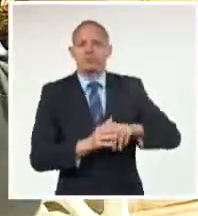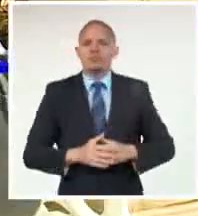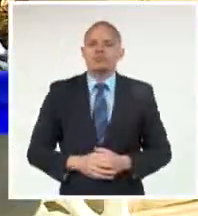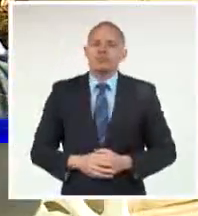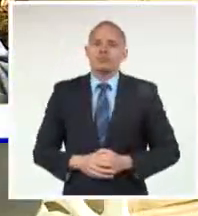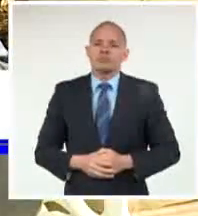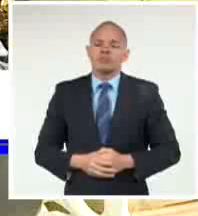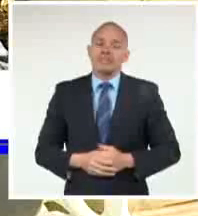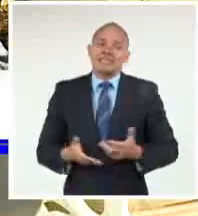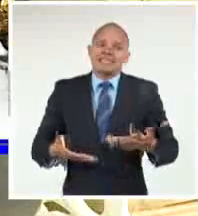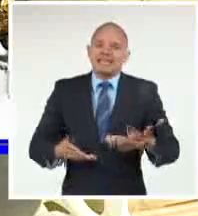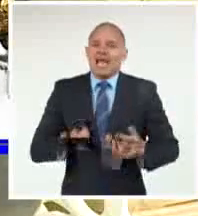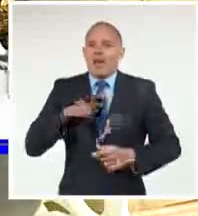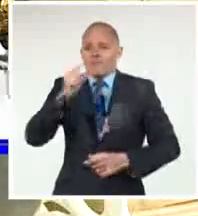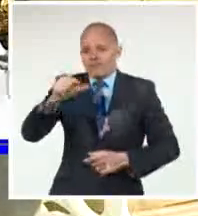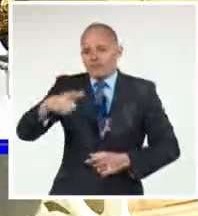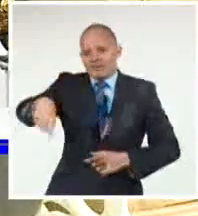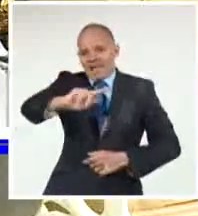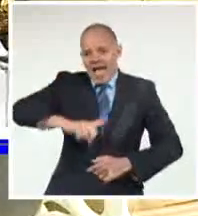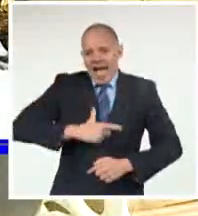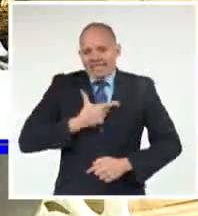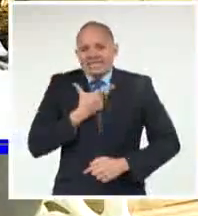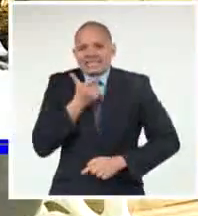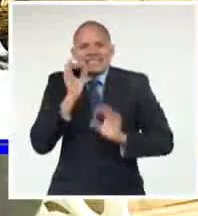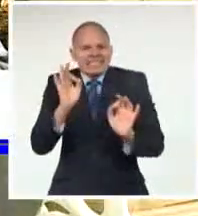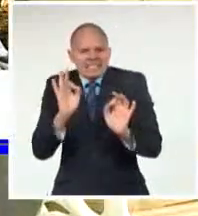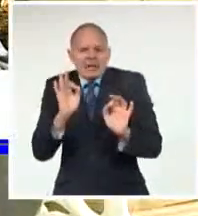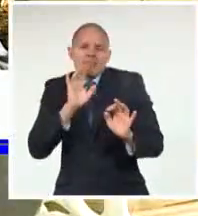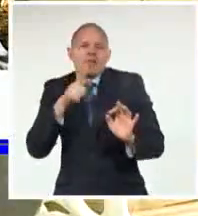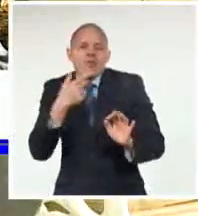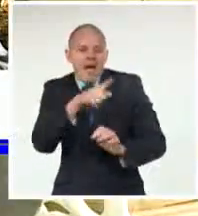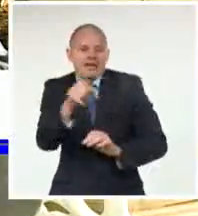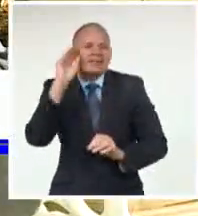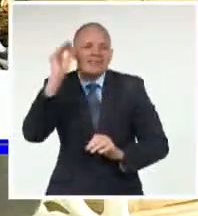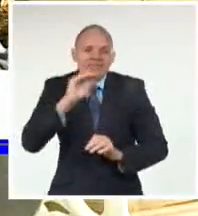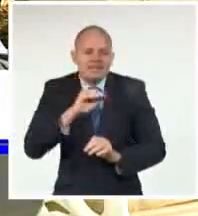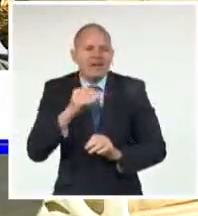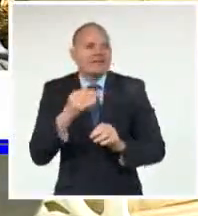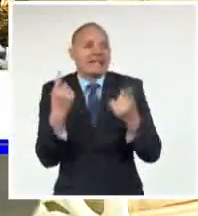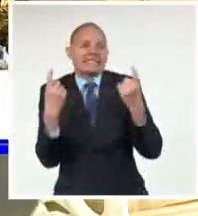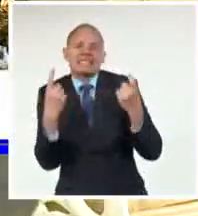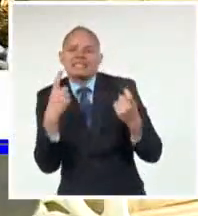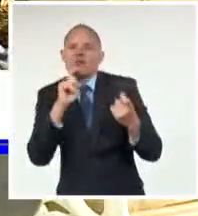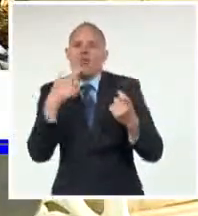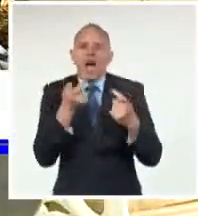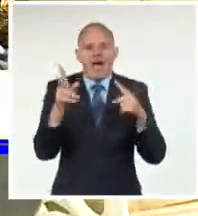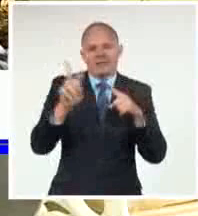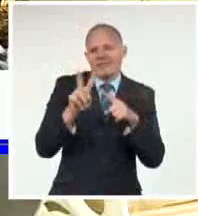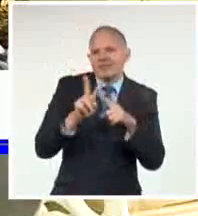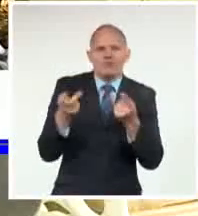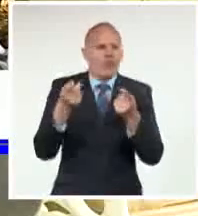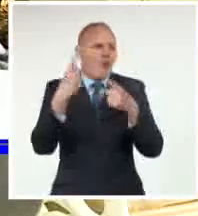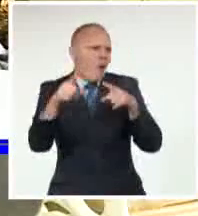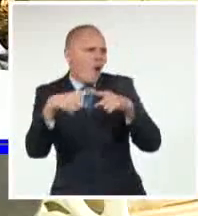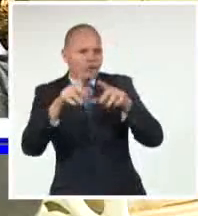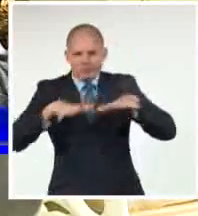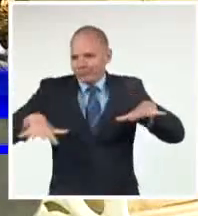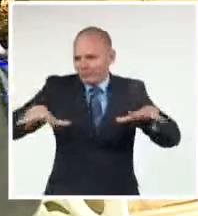Zafarse de las influencias De los medios Contemporáneos Entonces Esos medios